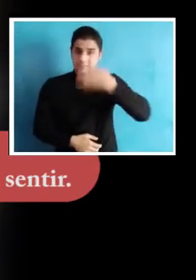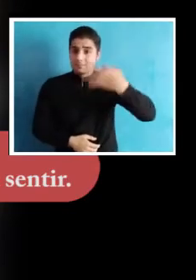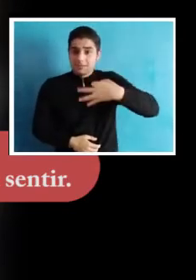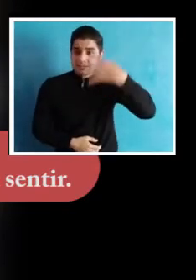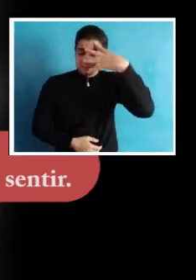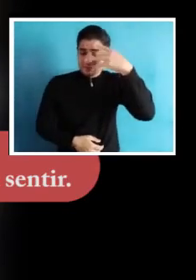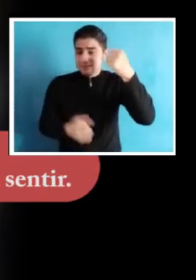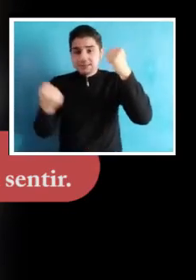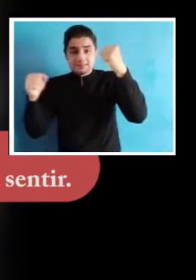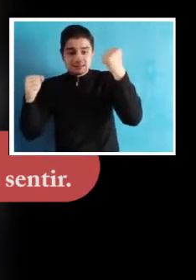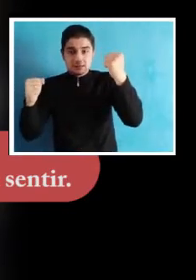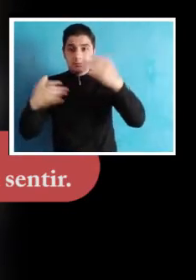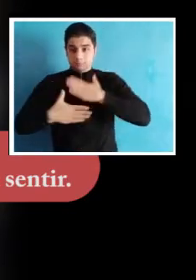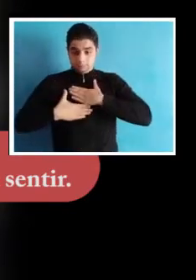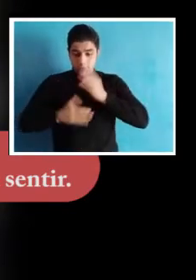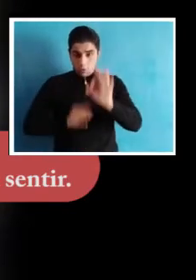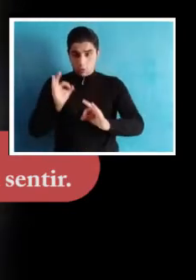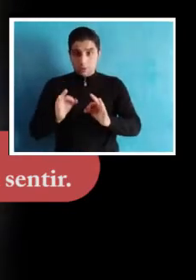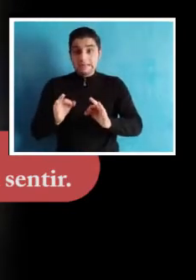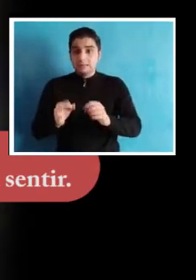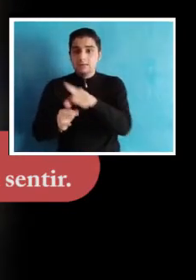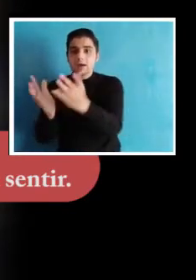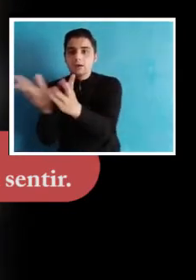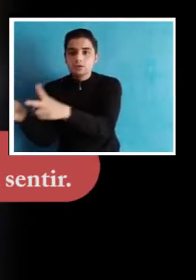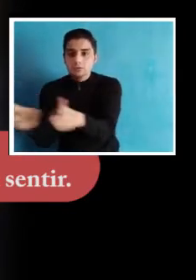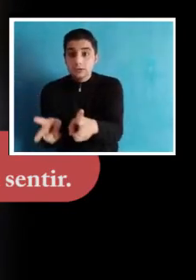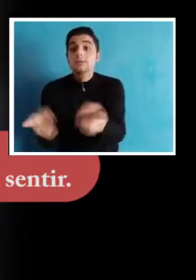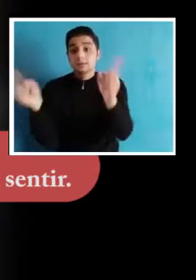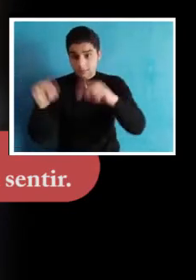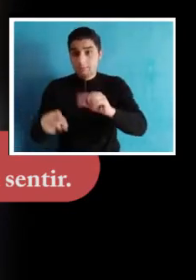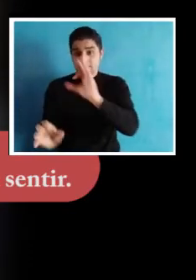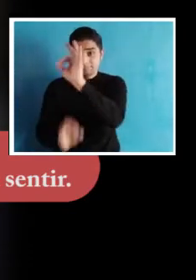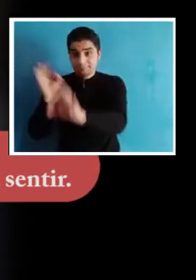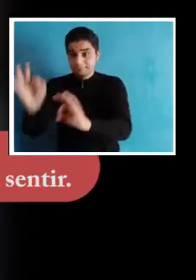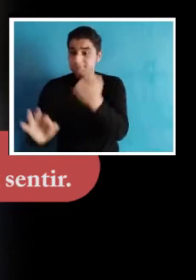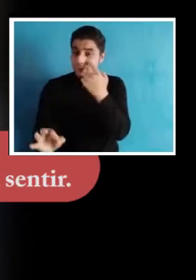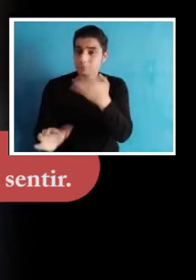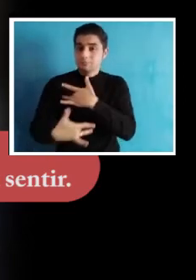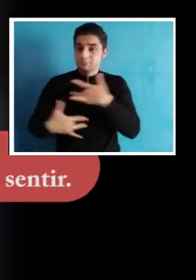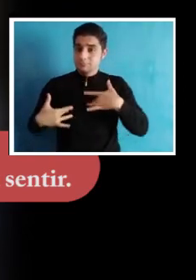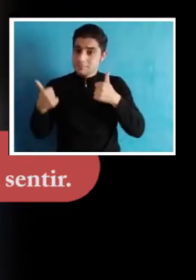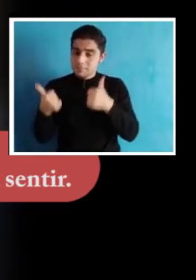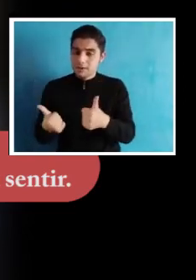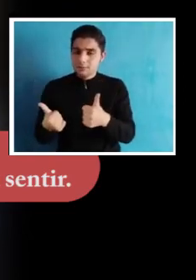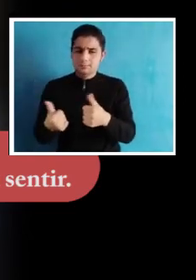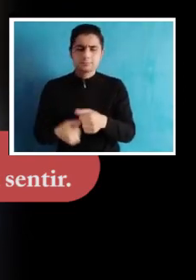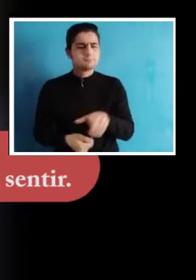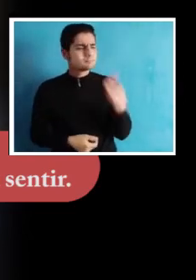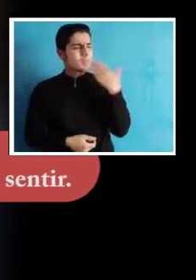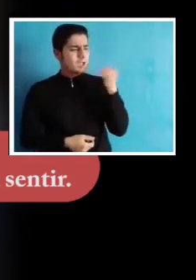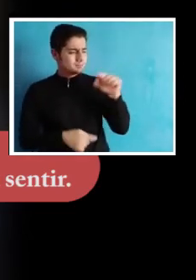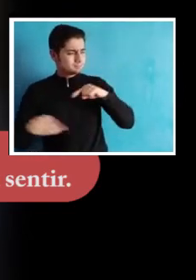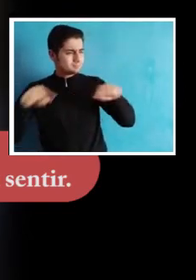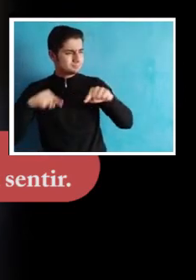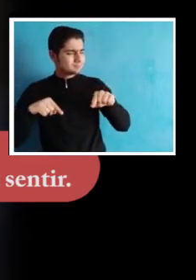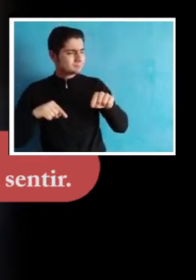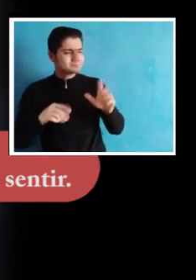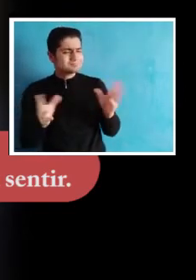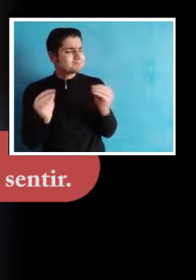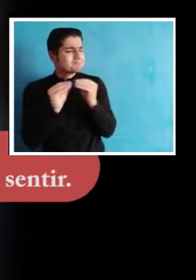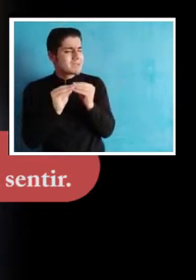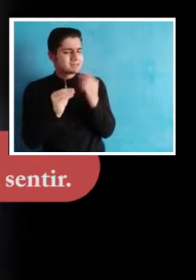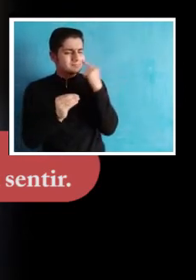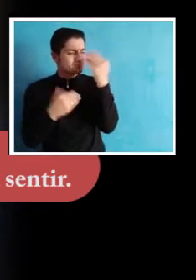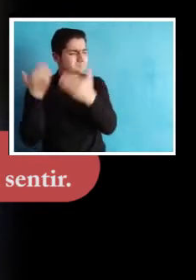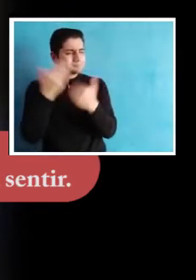sólo por nuestro bienestar, sino también por el bienestar de nuestros estudiantes. coordinadora Liliana, ¿qué otros